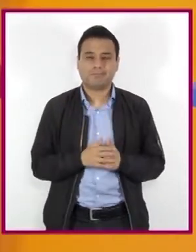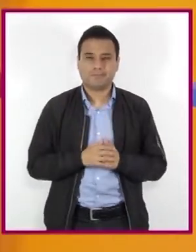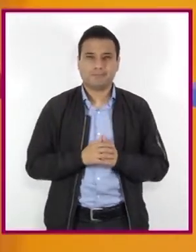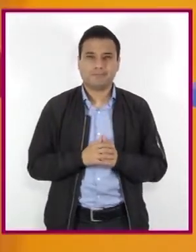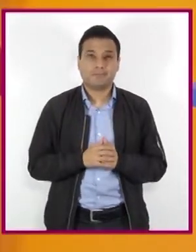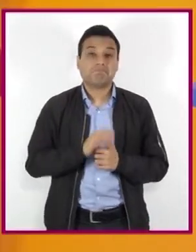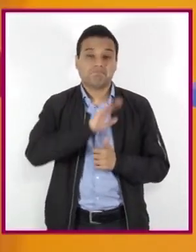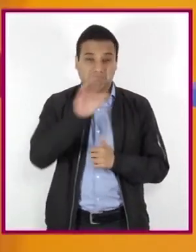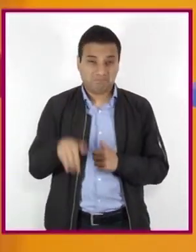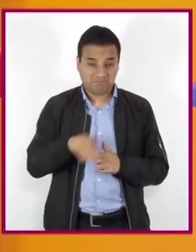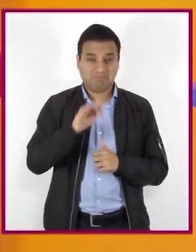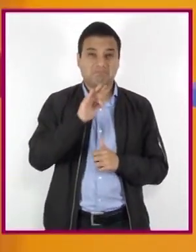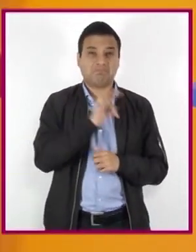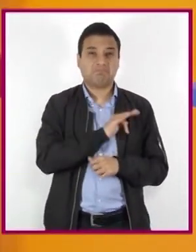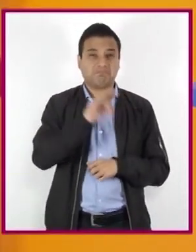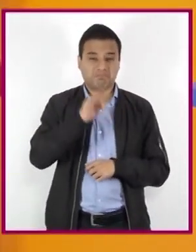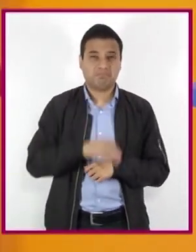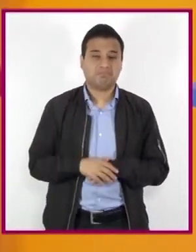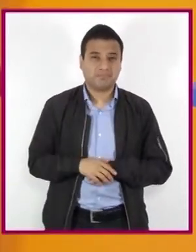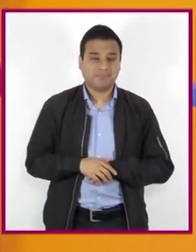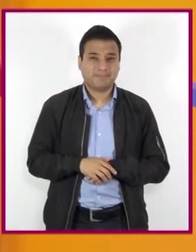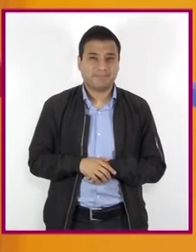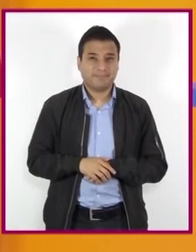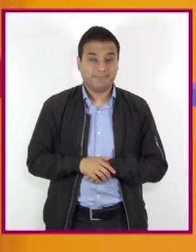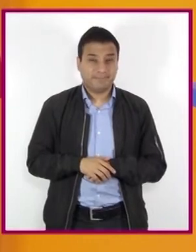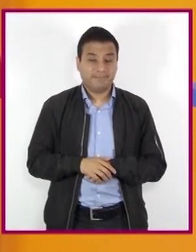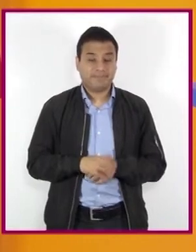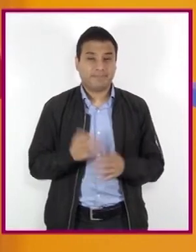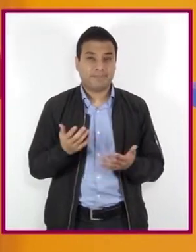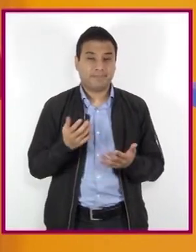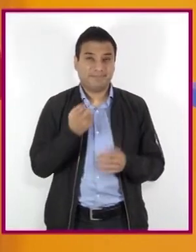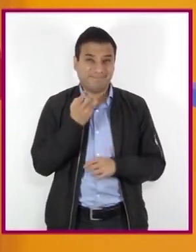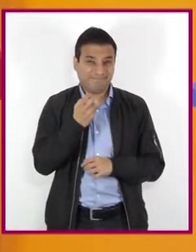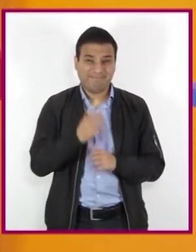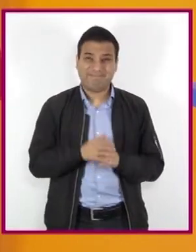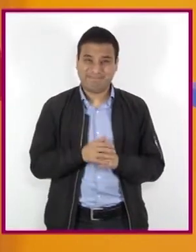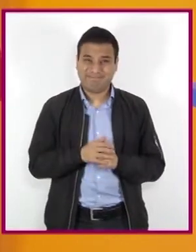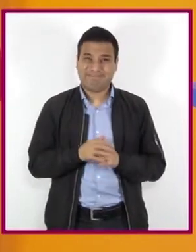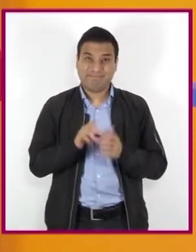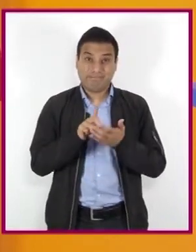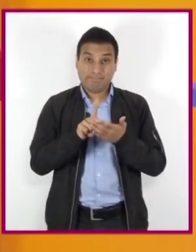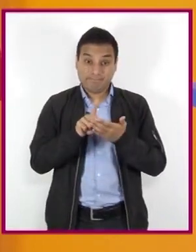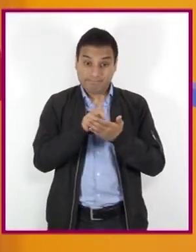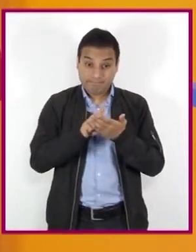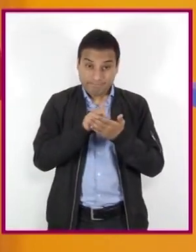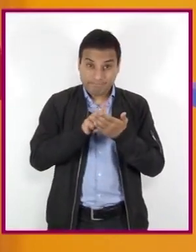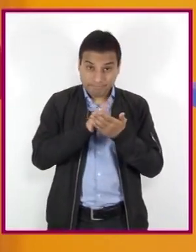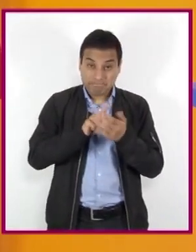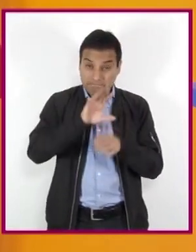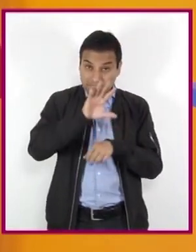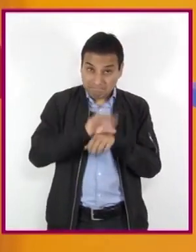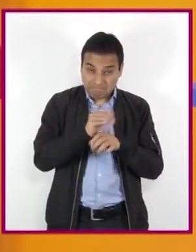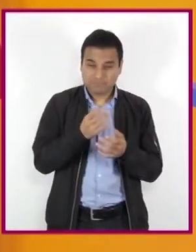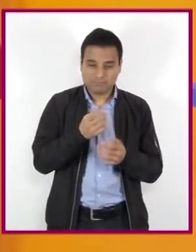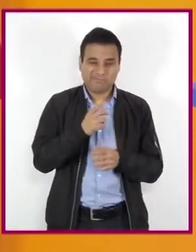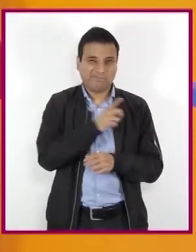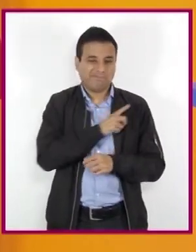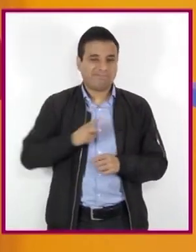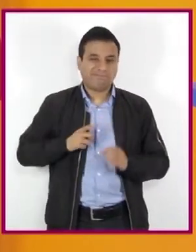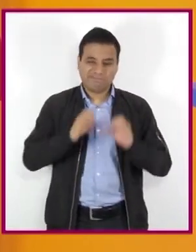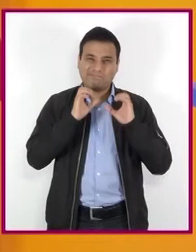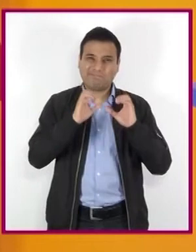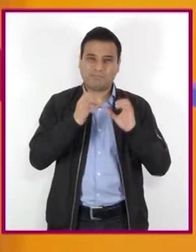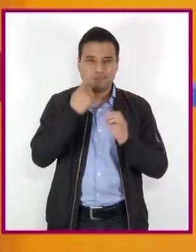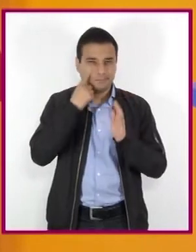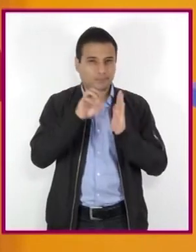La atención en materia de adicciones se ha centrado principalmente en el consumo de drogas legales, pero el uso inadecuado de productos